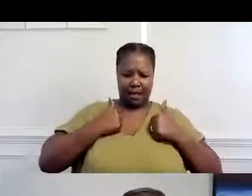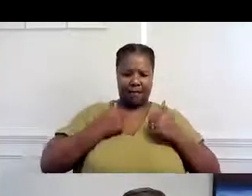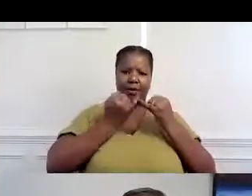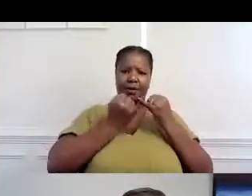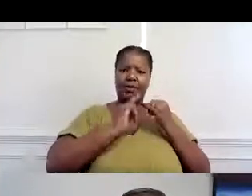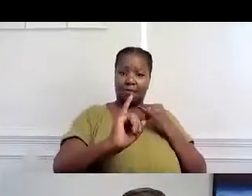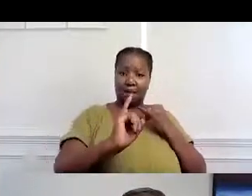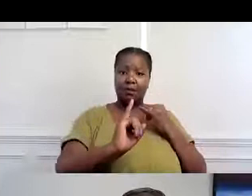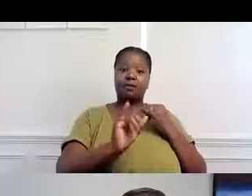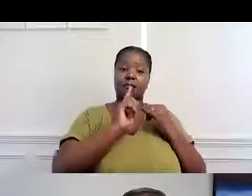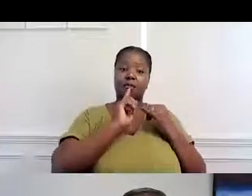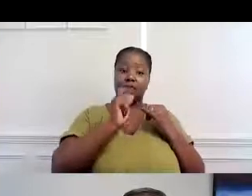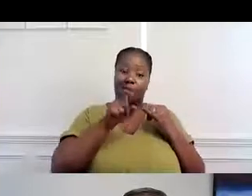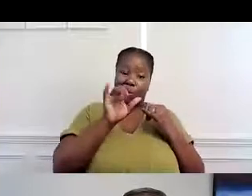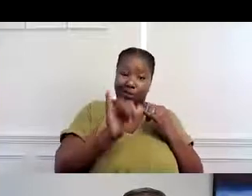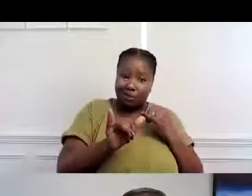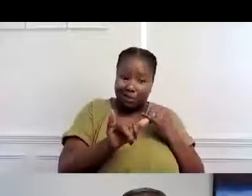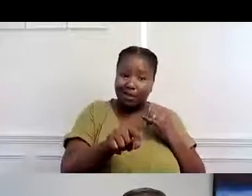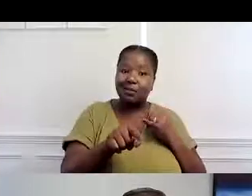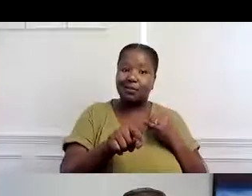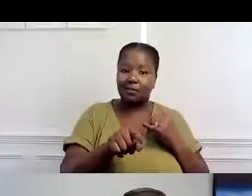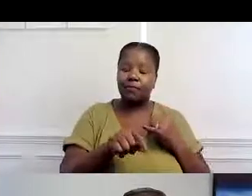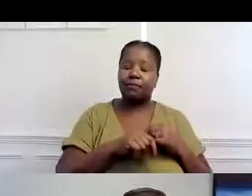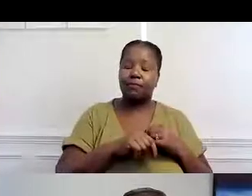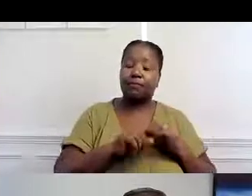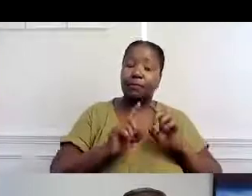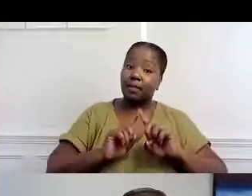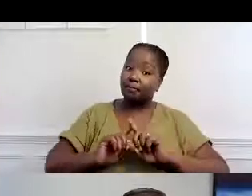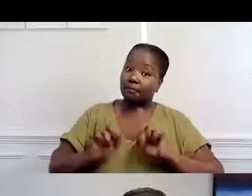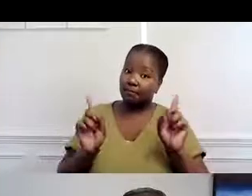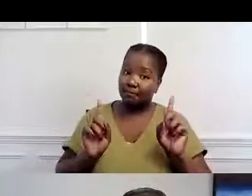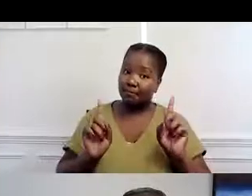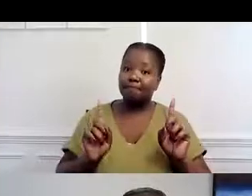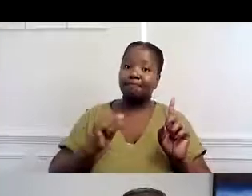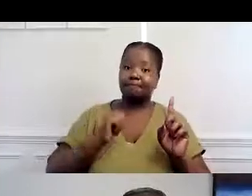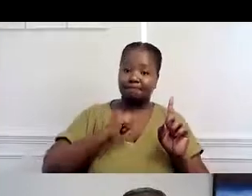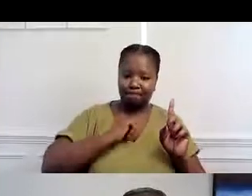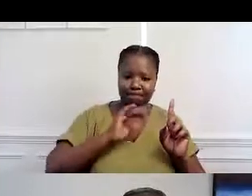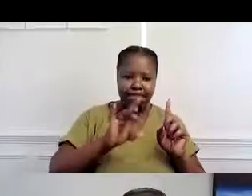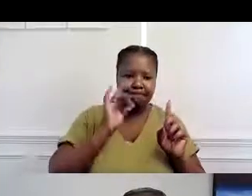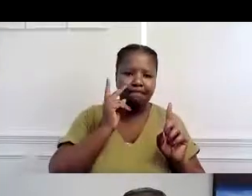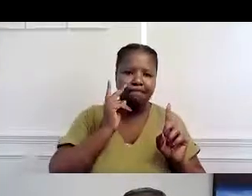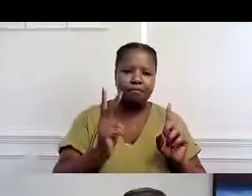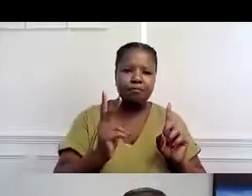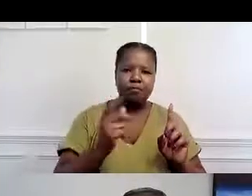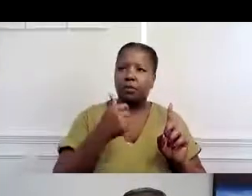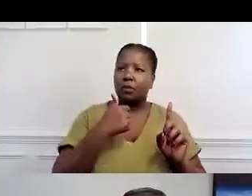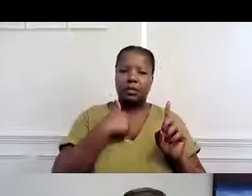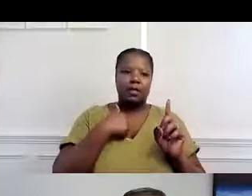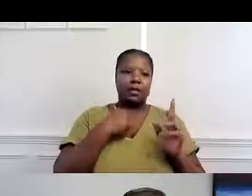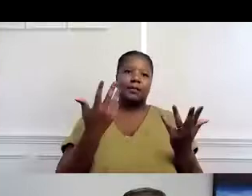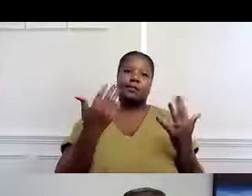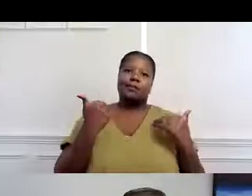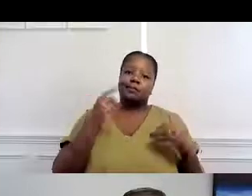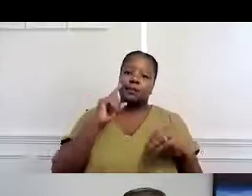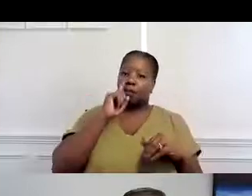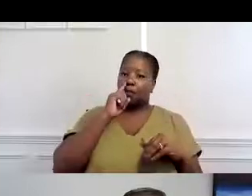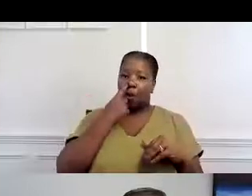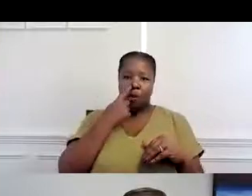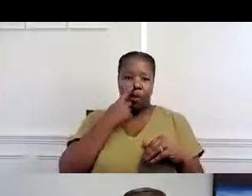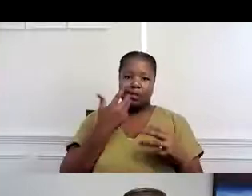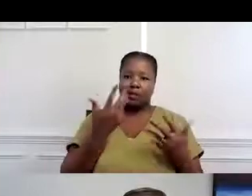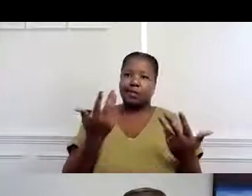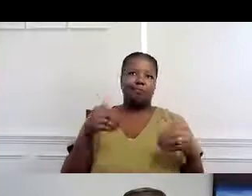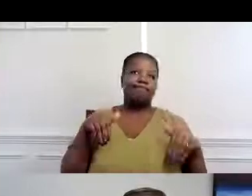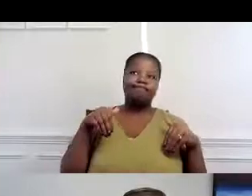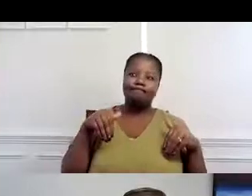tiempo. vivir independientemente es algo que me ha enseñado mucho al respecto. Sin embargo, siento yo que de vez en cuando me aburro.